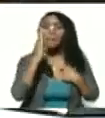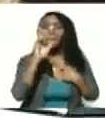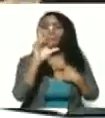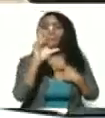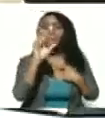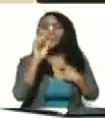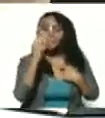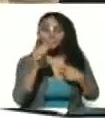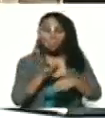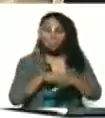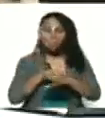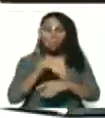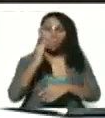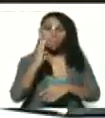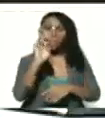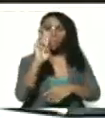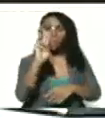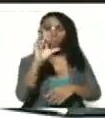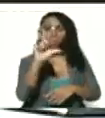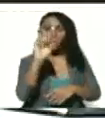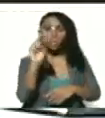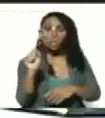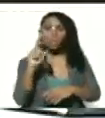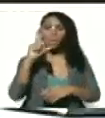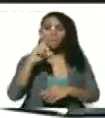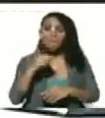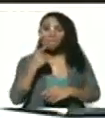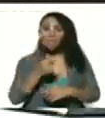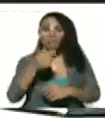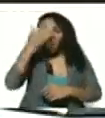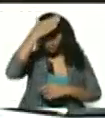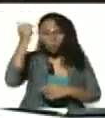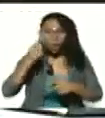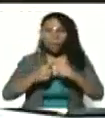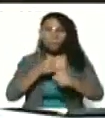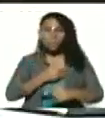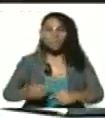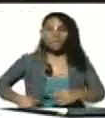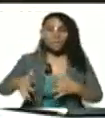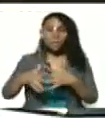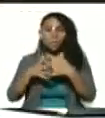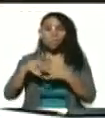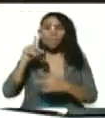lo dijo Donald Trump, lo dijo Iván Duque. Después se demostró por